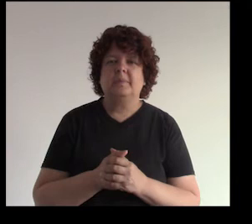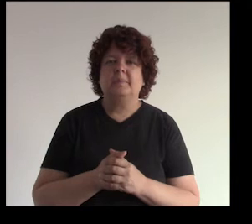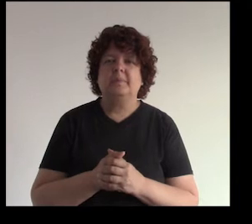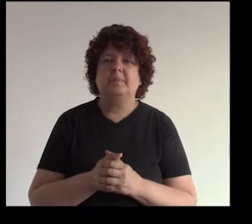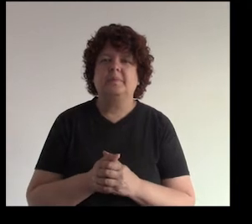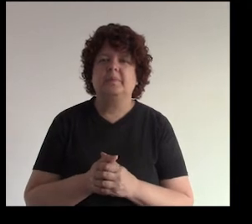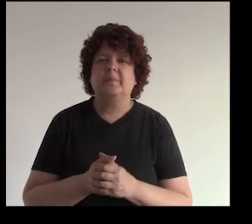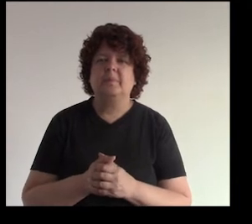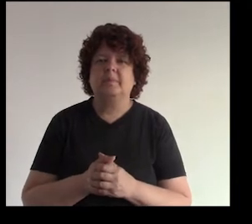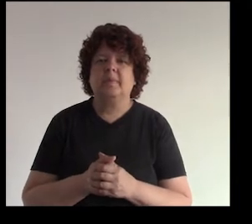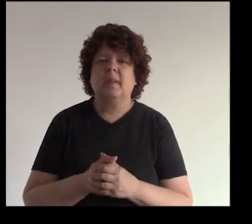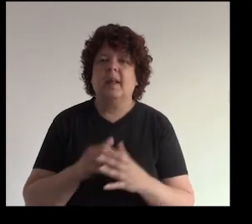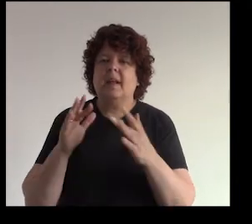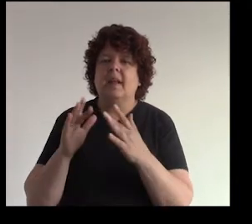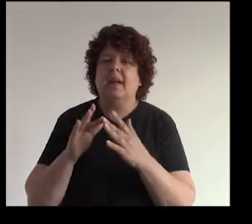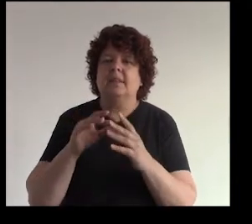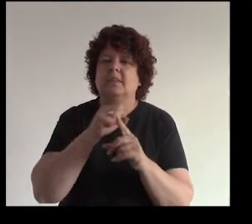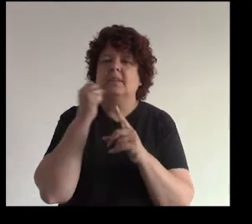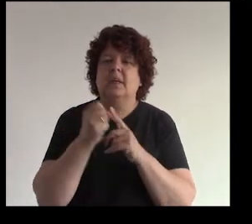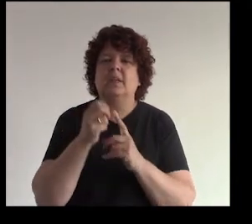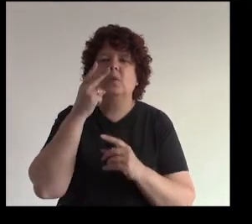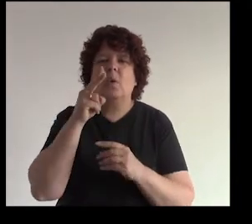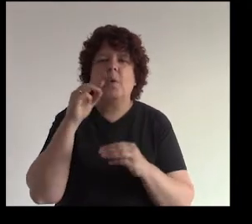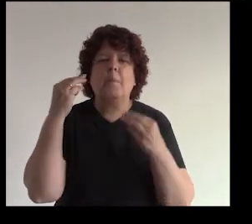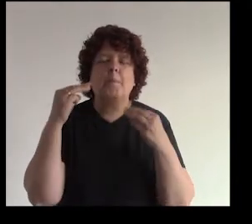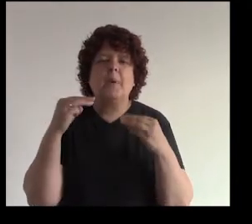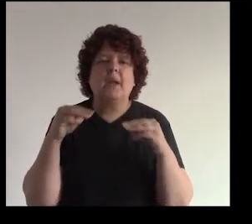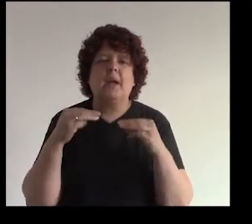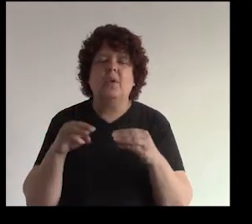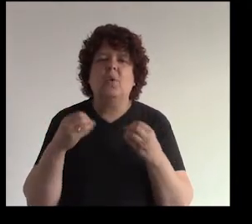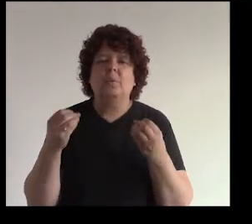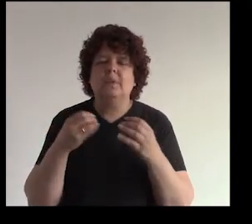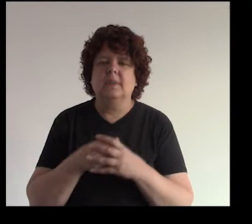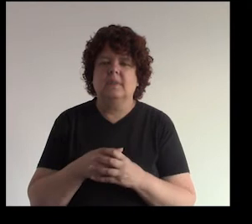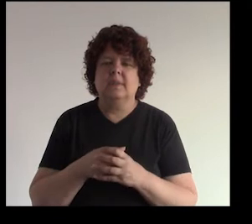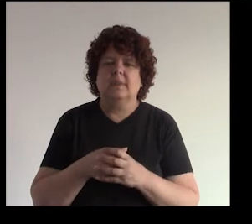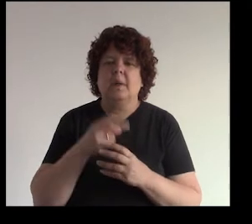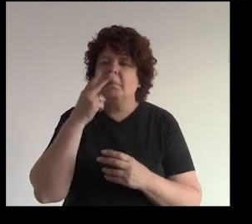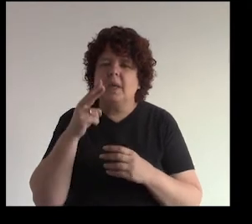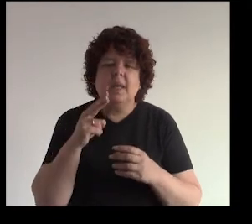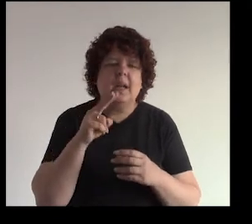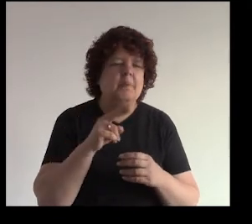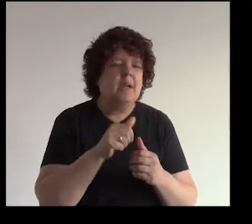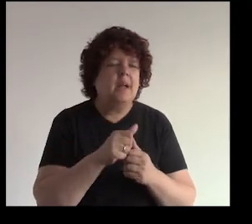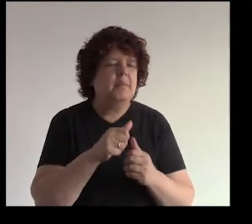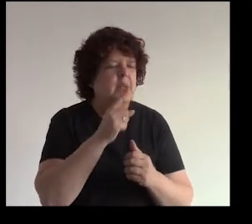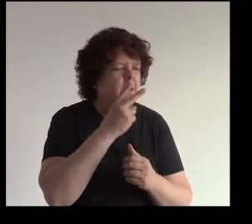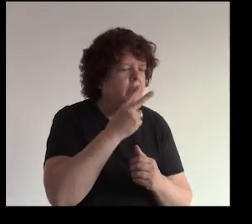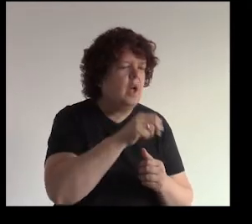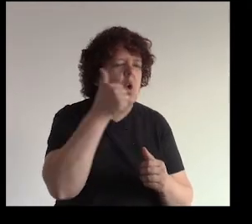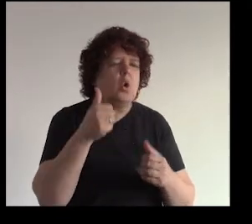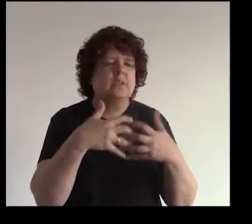¿ya? y la red social también averigua cómo está el mercado ¿sí? ya les dije mirar la competencia